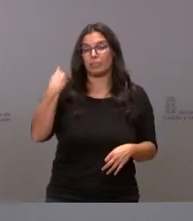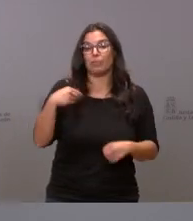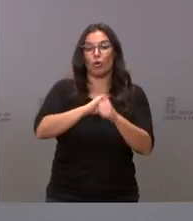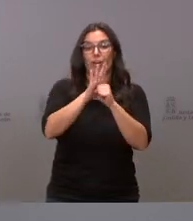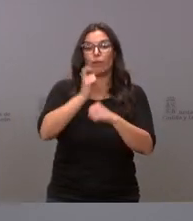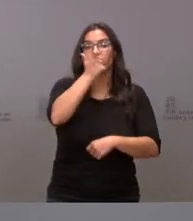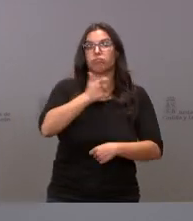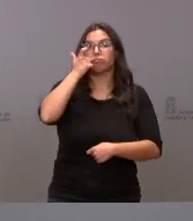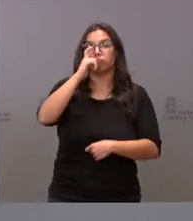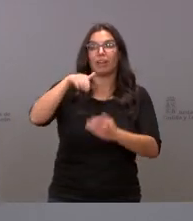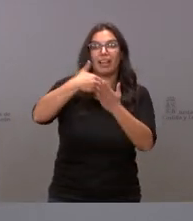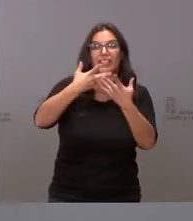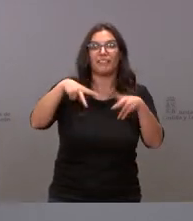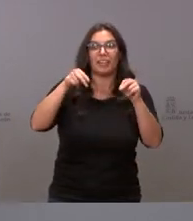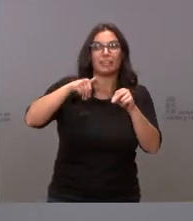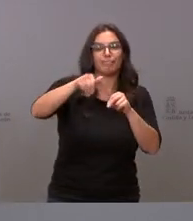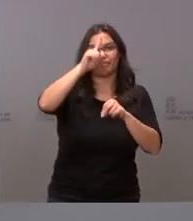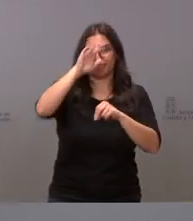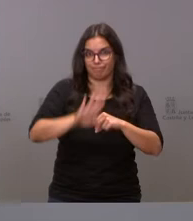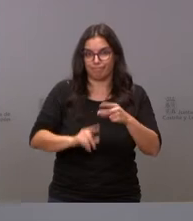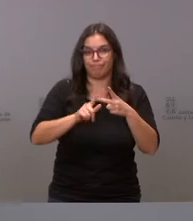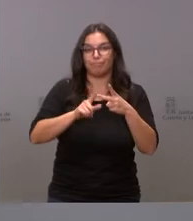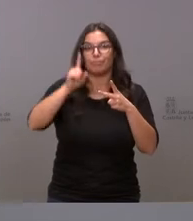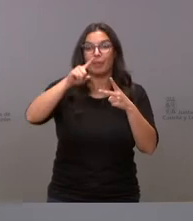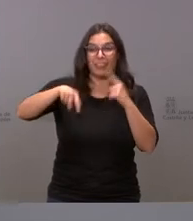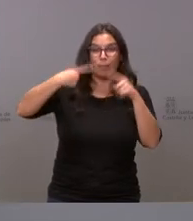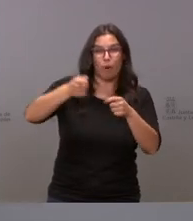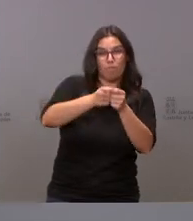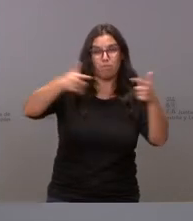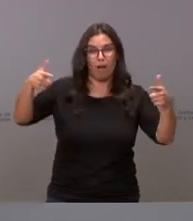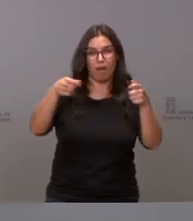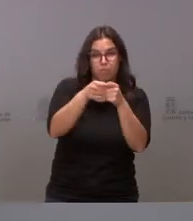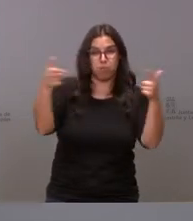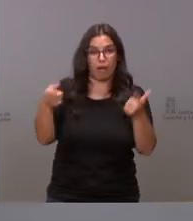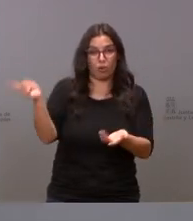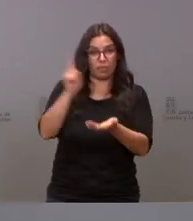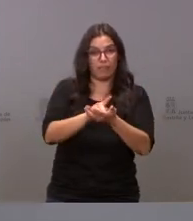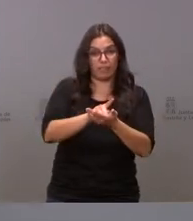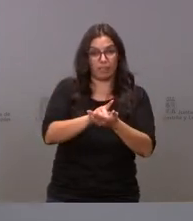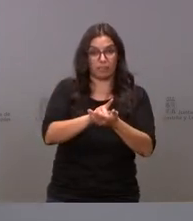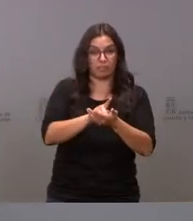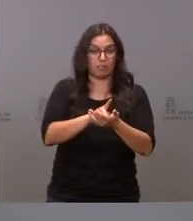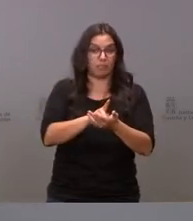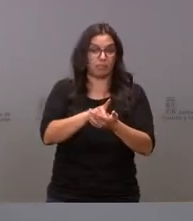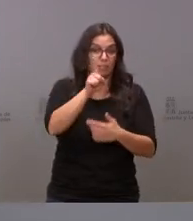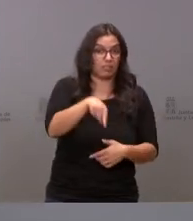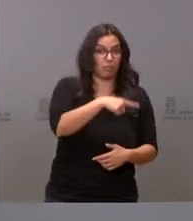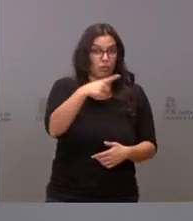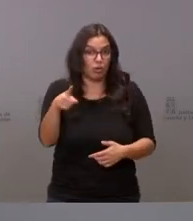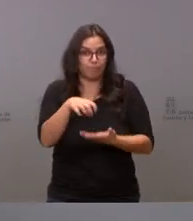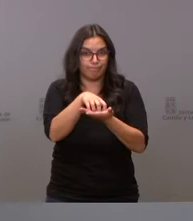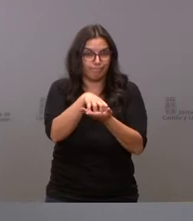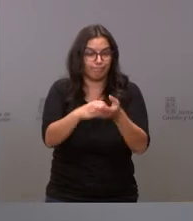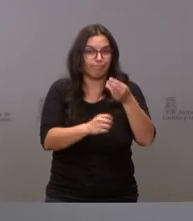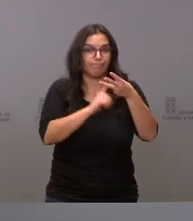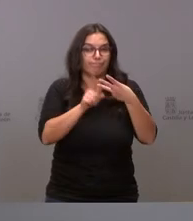la posible existencia o no de sucesivas olas después de esta quinta que hemos atravesado la